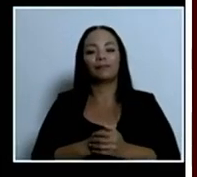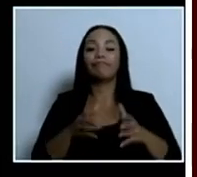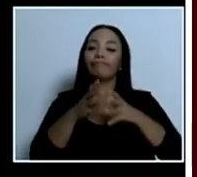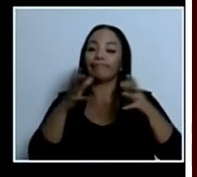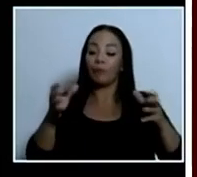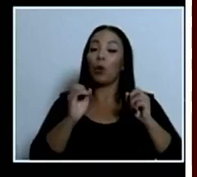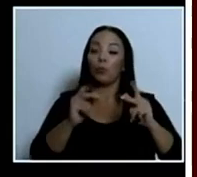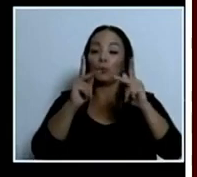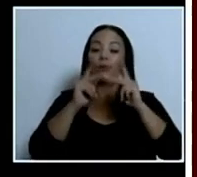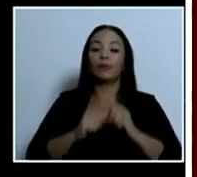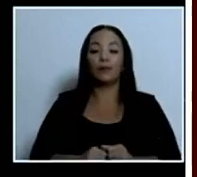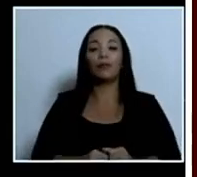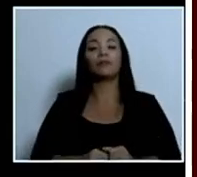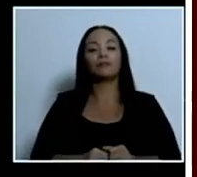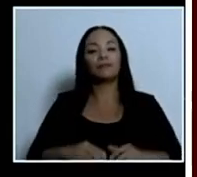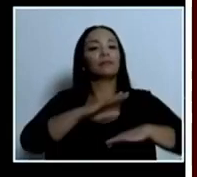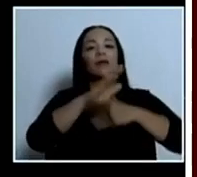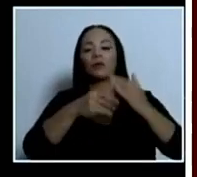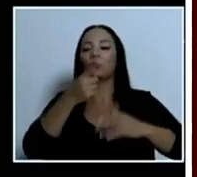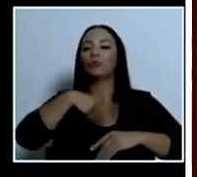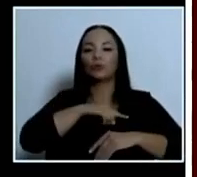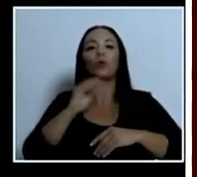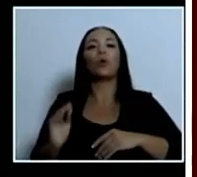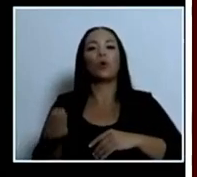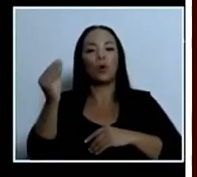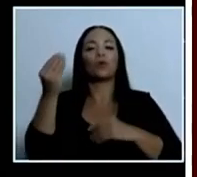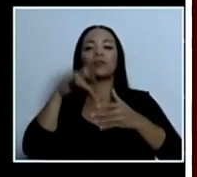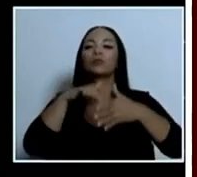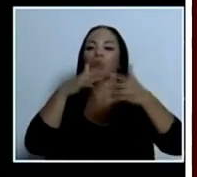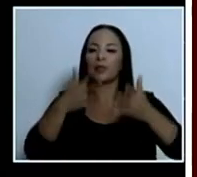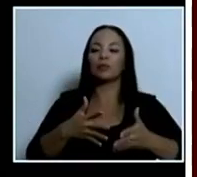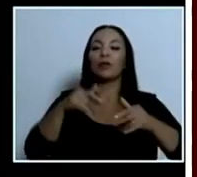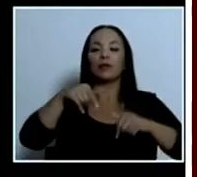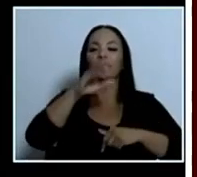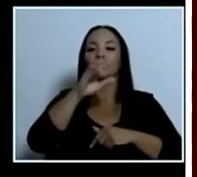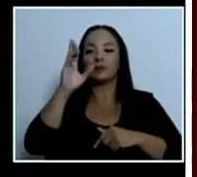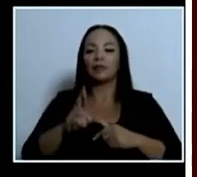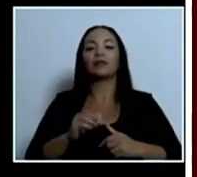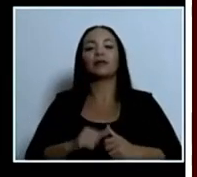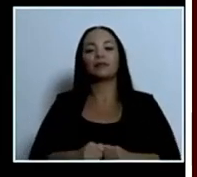oportunidad para todos nuestros jóvenes estudiosos en Costa Rica,